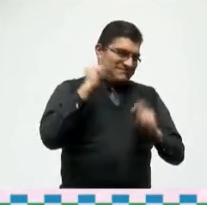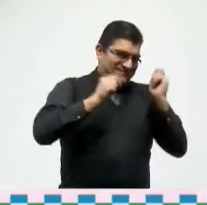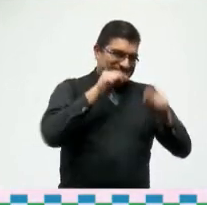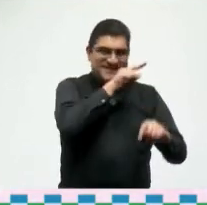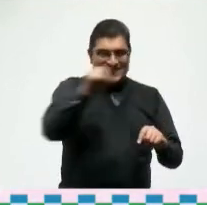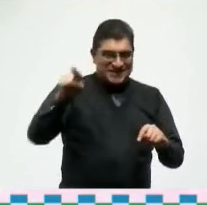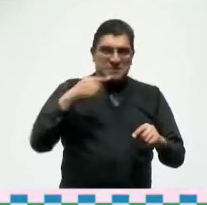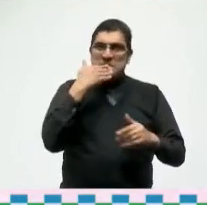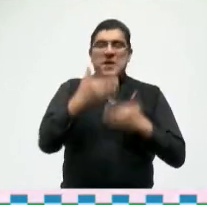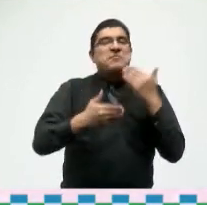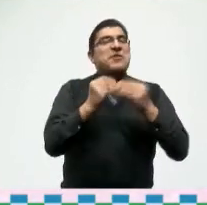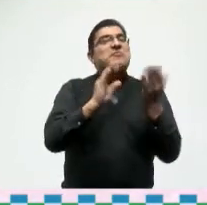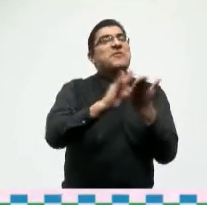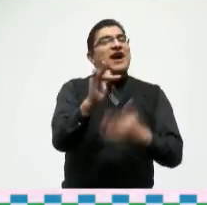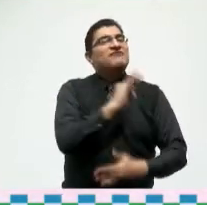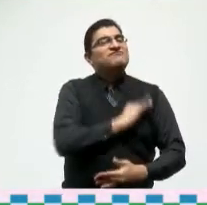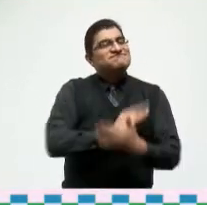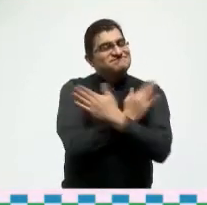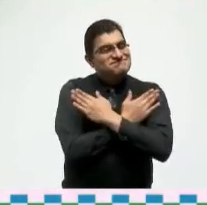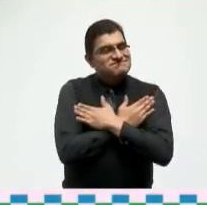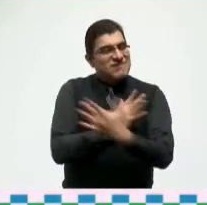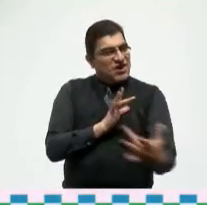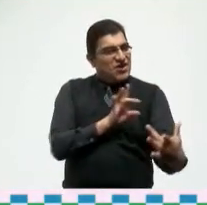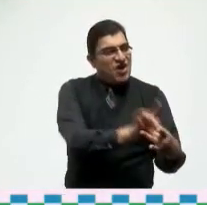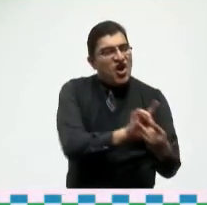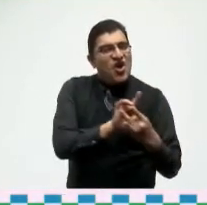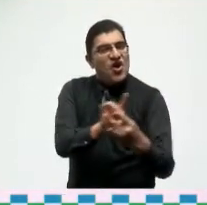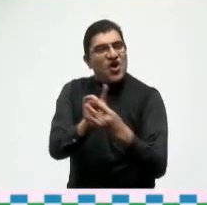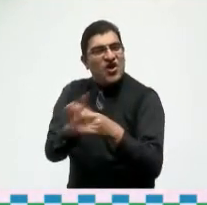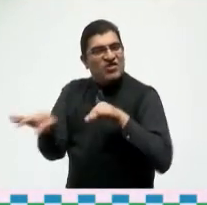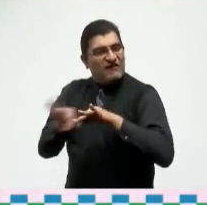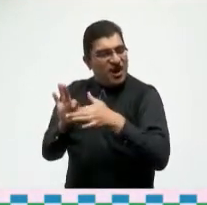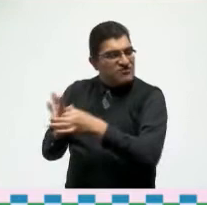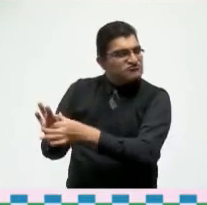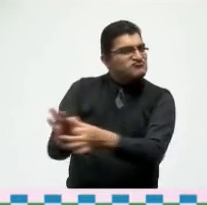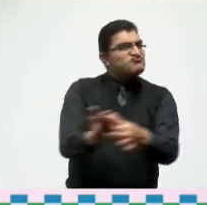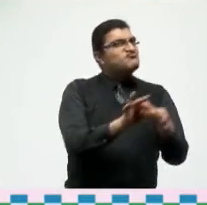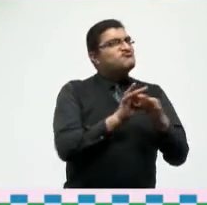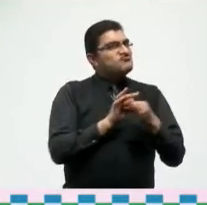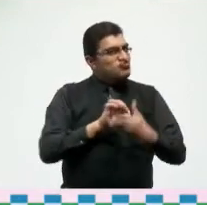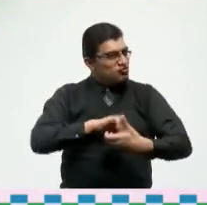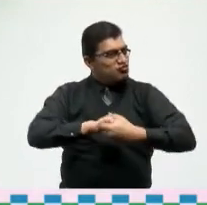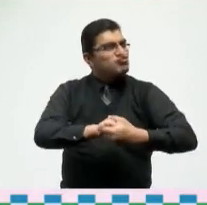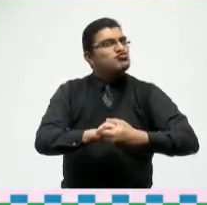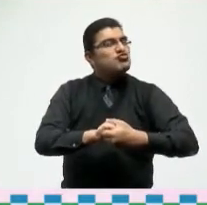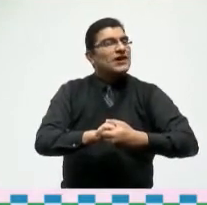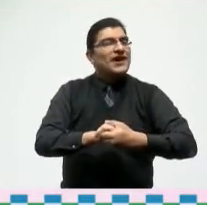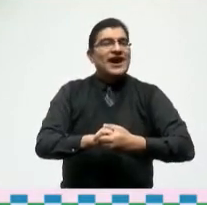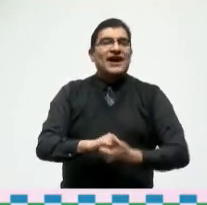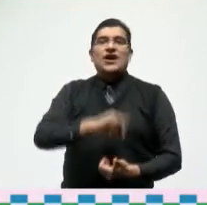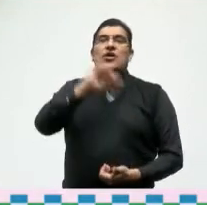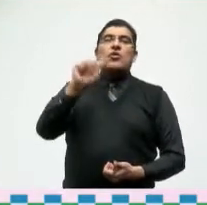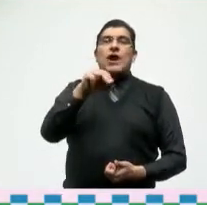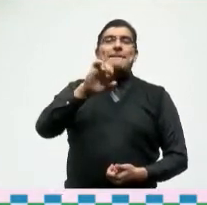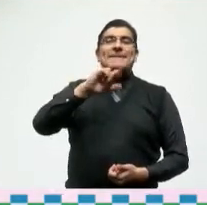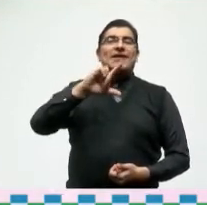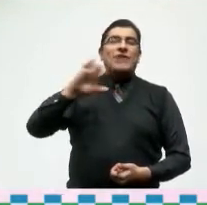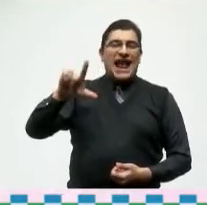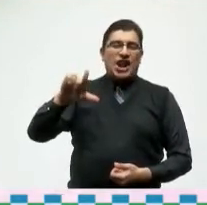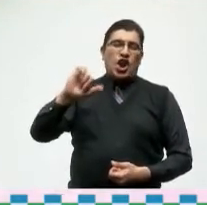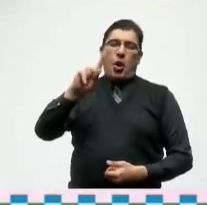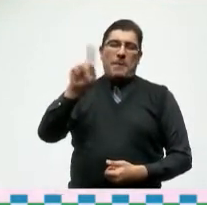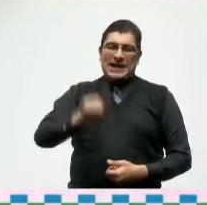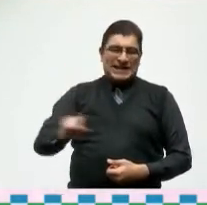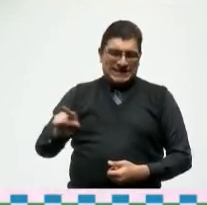porque vamos también a trabajar de forma unida y de la mano a Juan Manuel López Campos